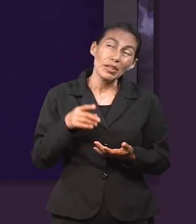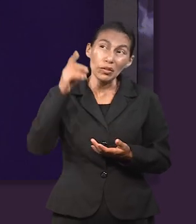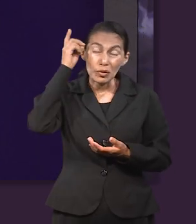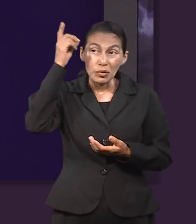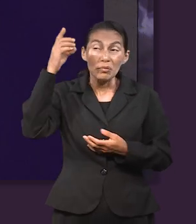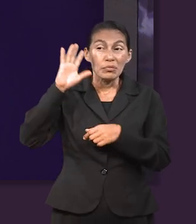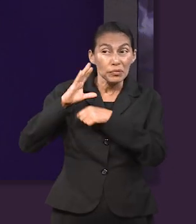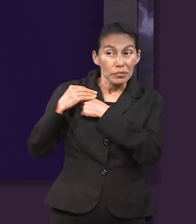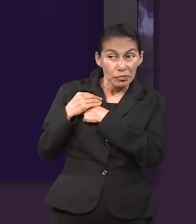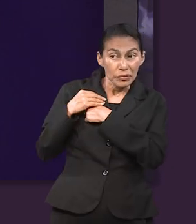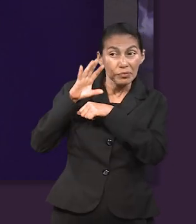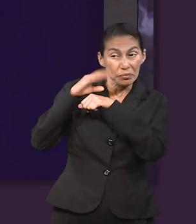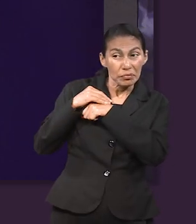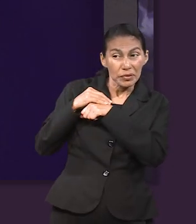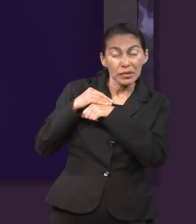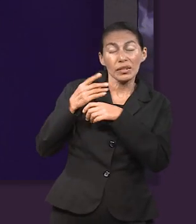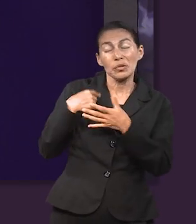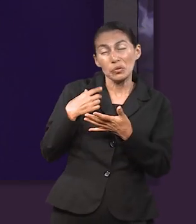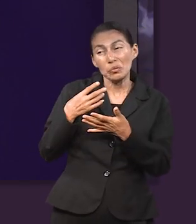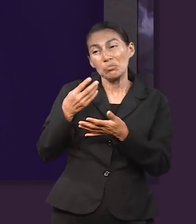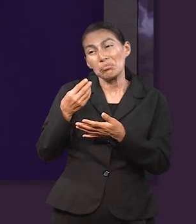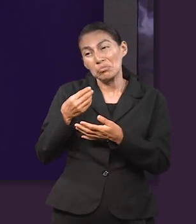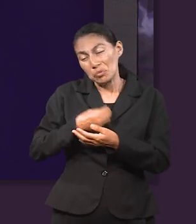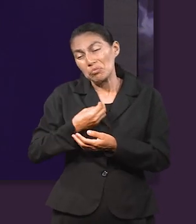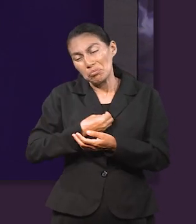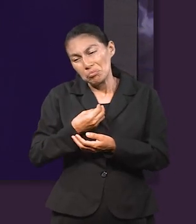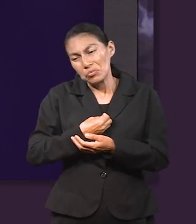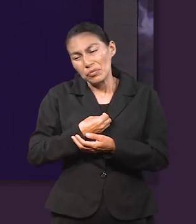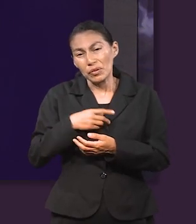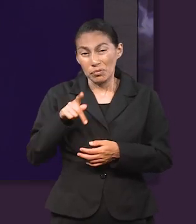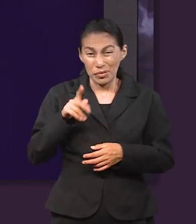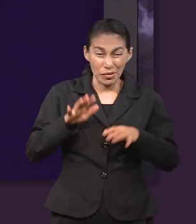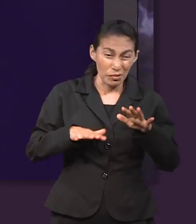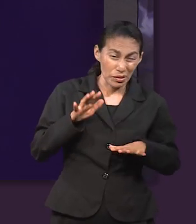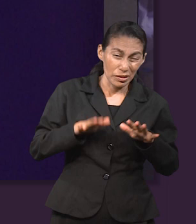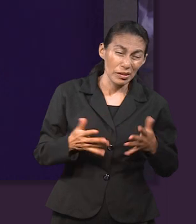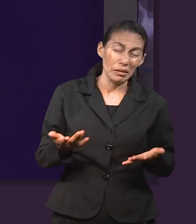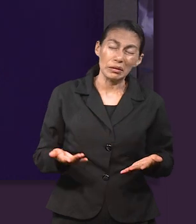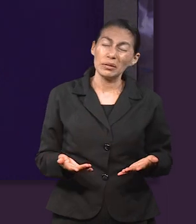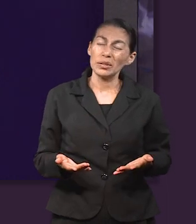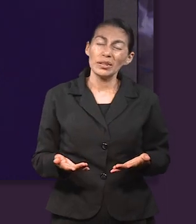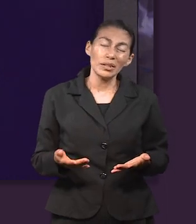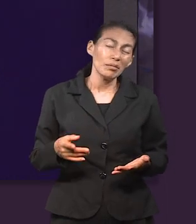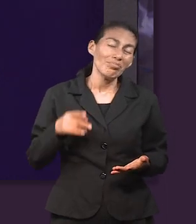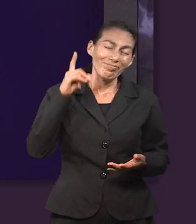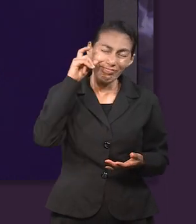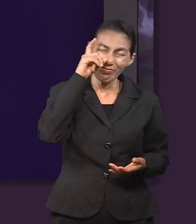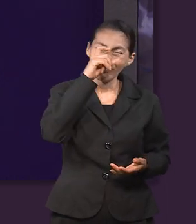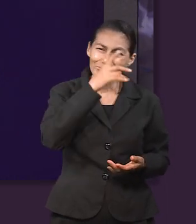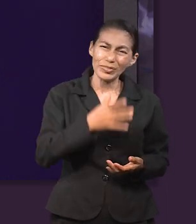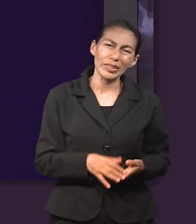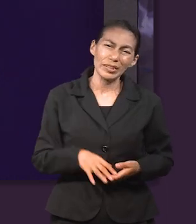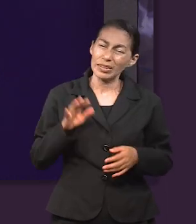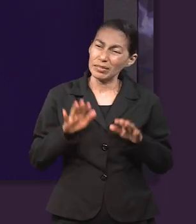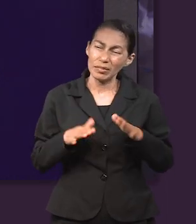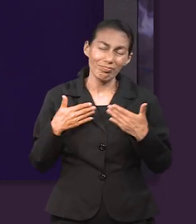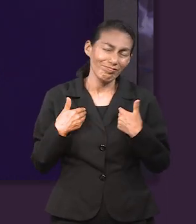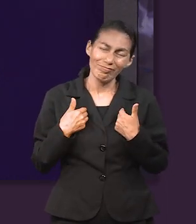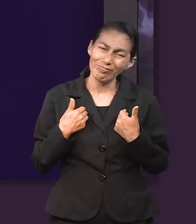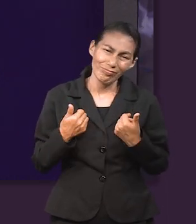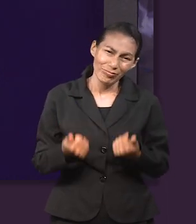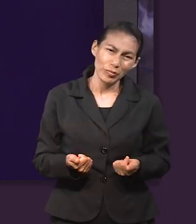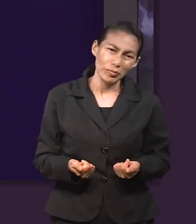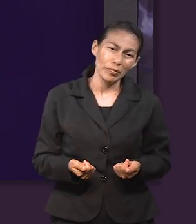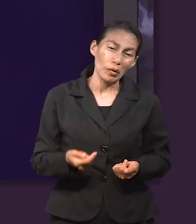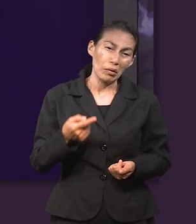pasamos dificultades, ¿no? Dios lo permite porque sabe que lo puede soportar, pero a veces como humanos a lo mejor